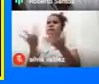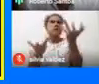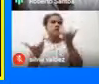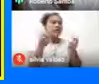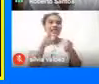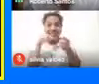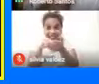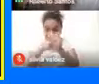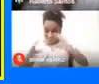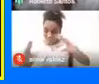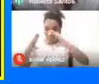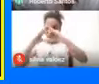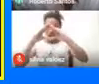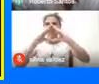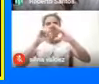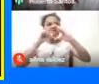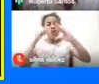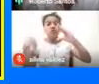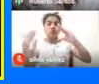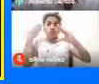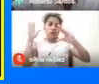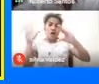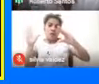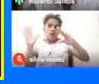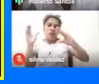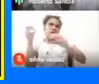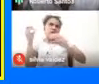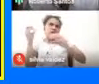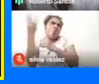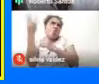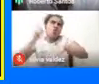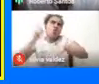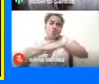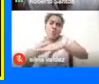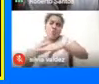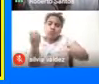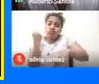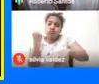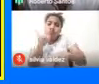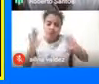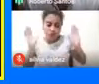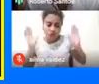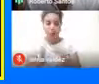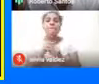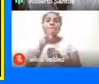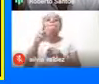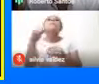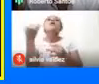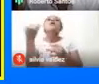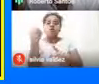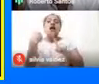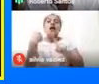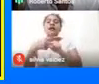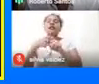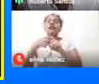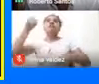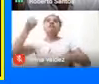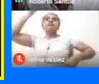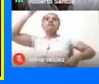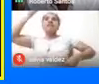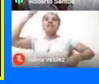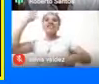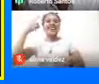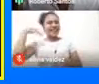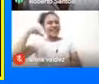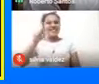pirámide Que no sabemos Qué edad Qué antigüedad Pueda tener Estaba la estatua De Sebastián De Velarcaza